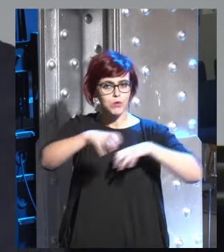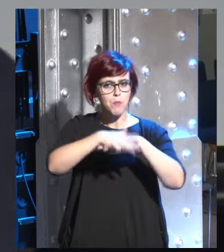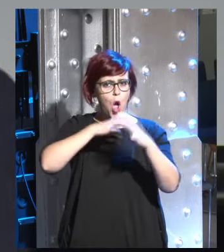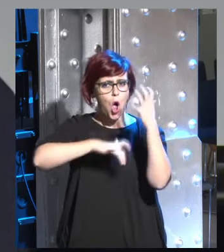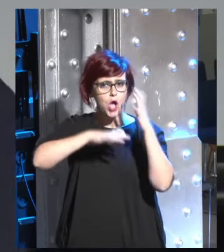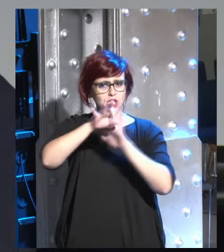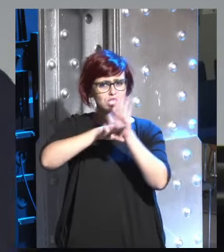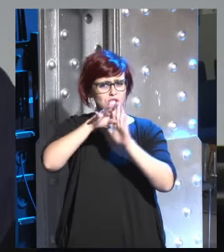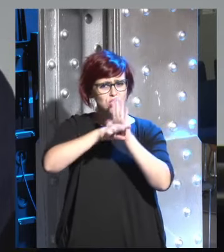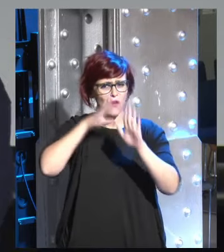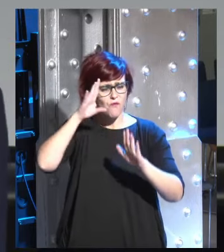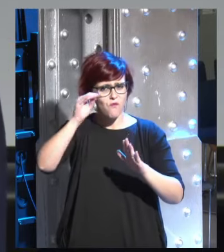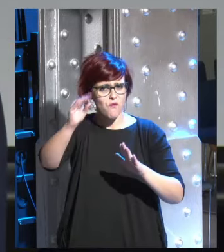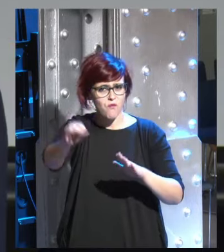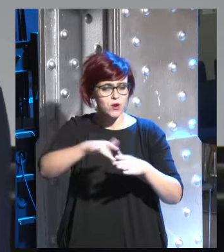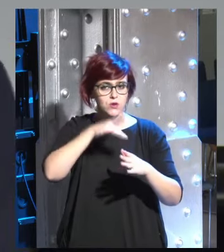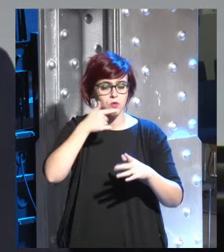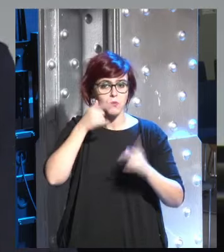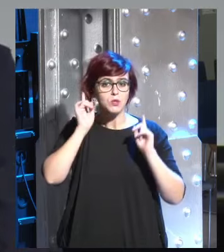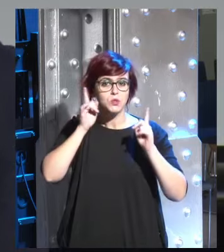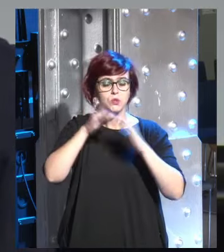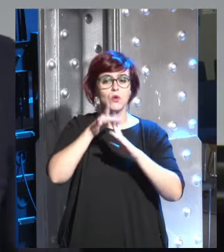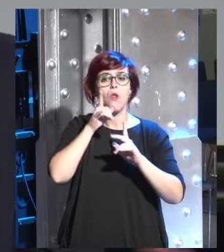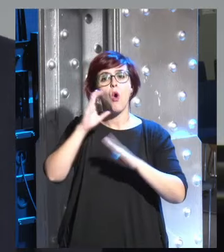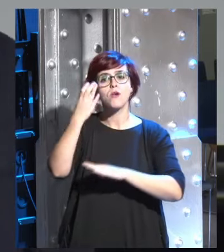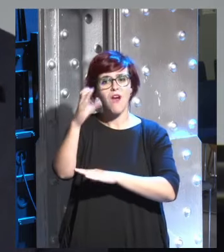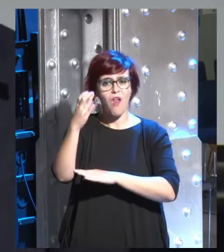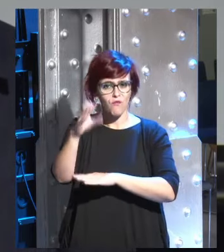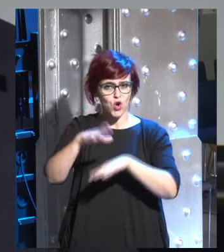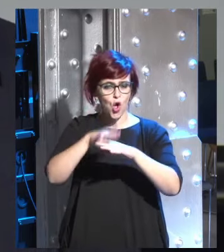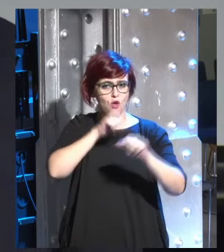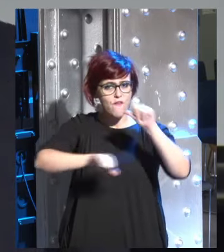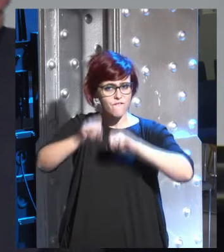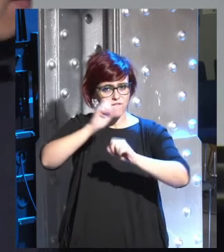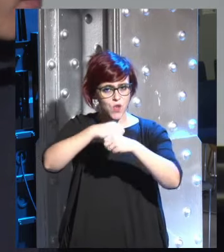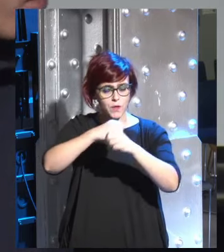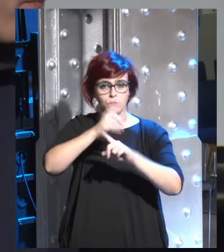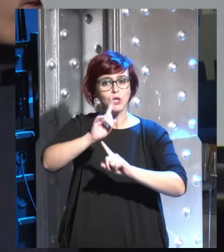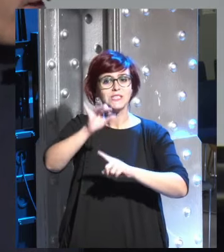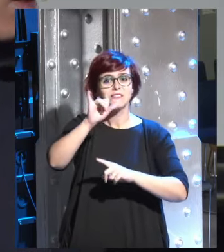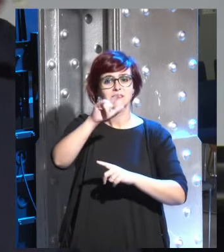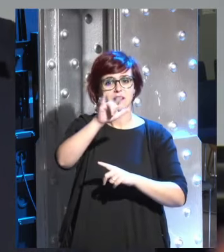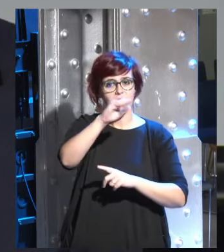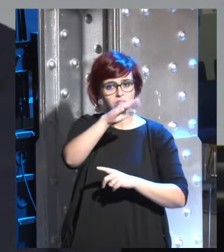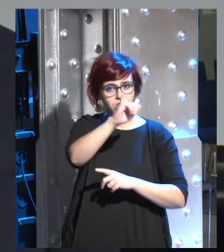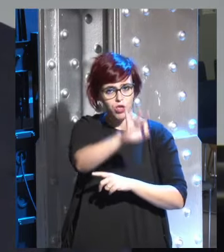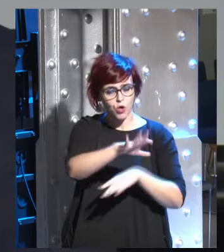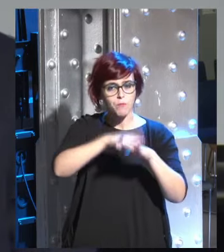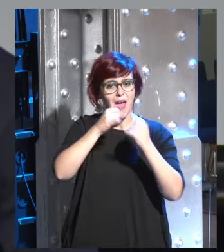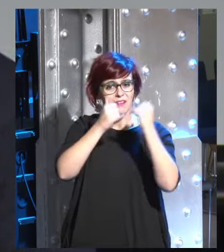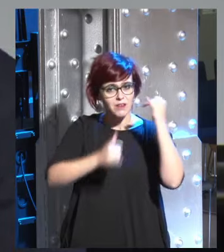software super inteligente que no esté basado en el carbono y en la bioquímica sino en el silicio en la electricidad